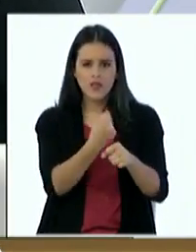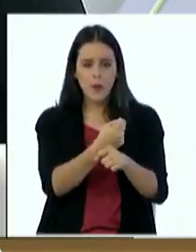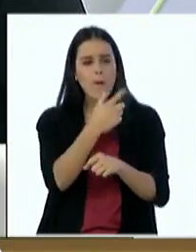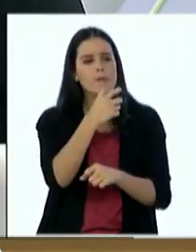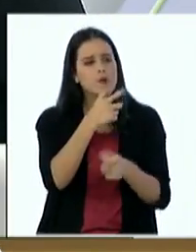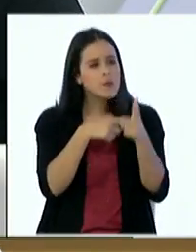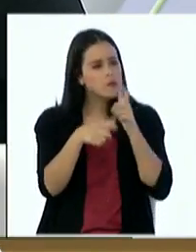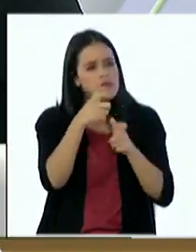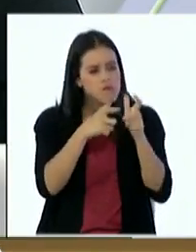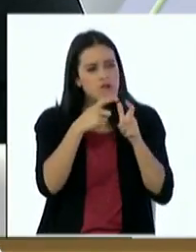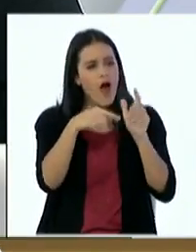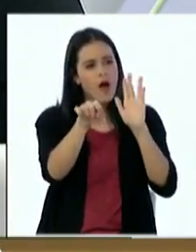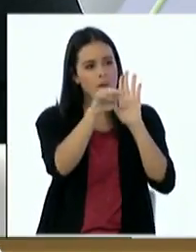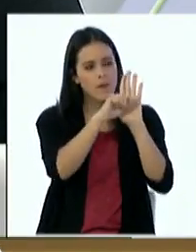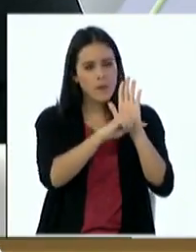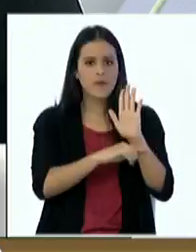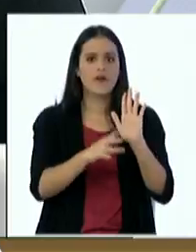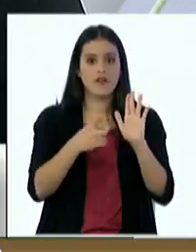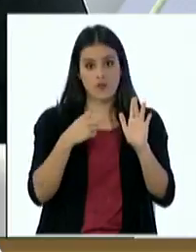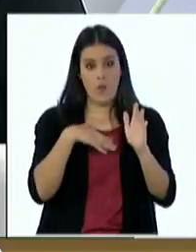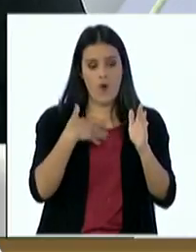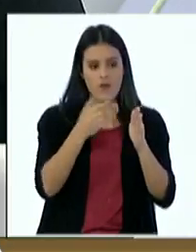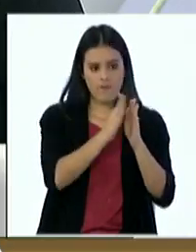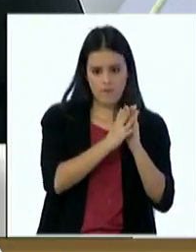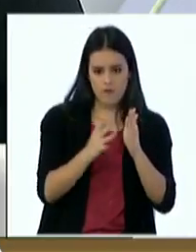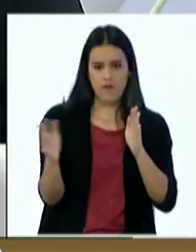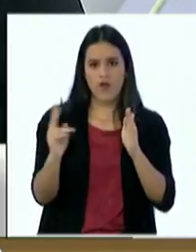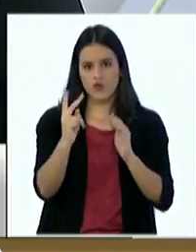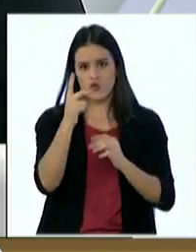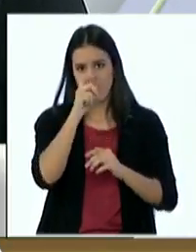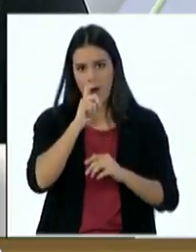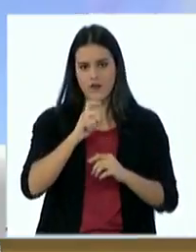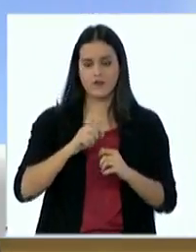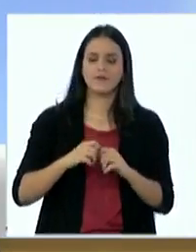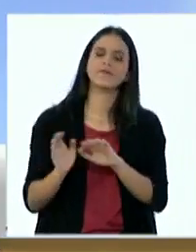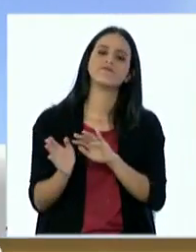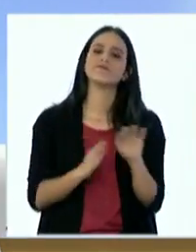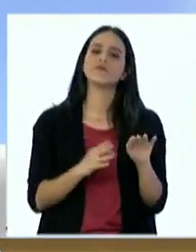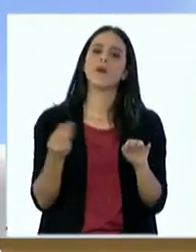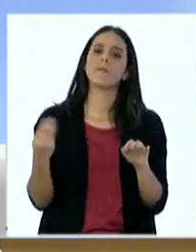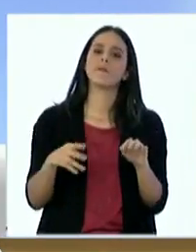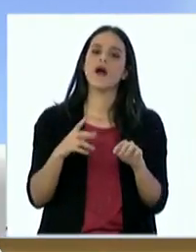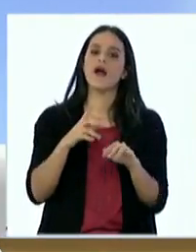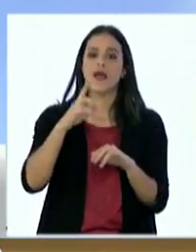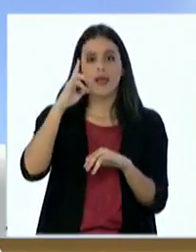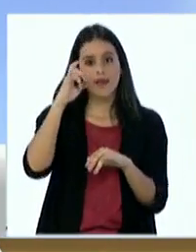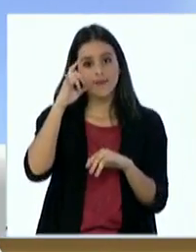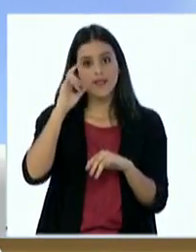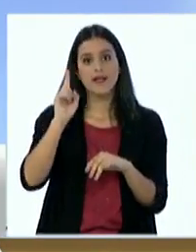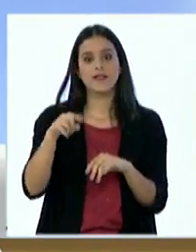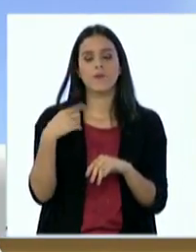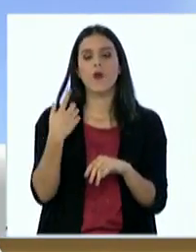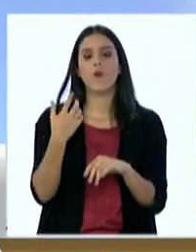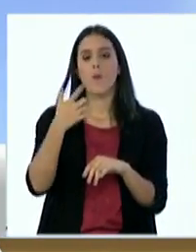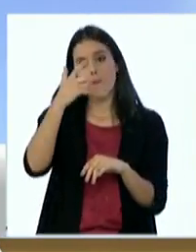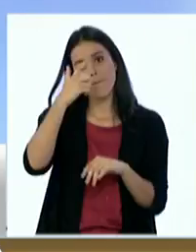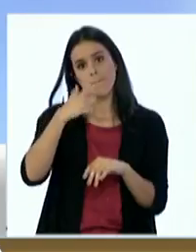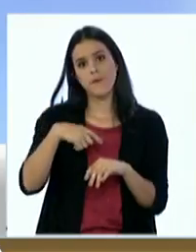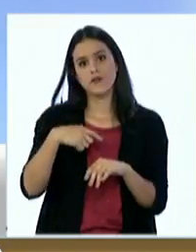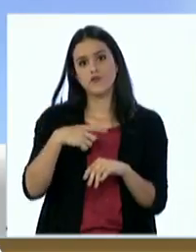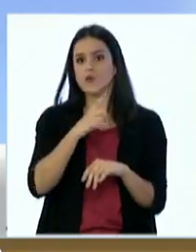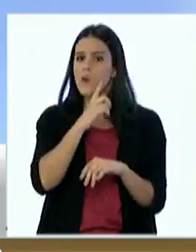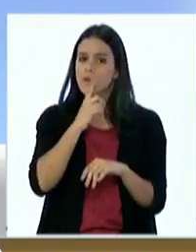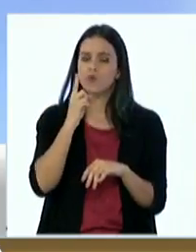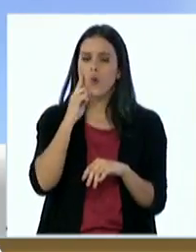este, para ella extender su permiso hasta los dos años ok, por Instagram el usuario en esta red social que tiene el nombre